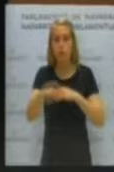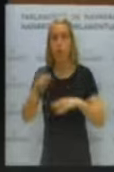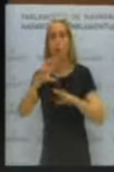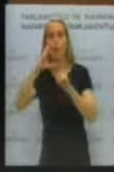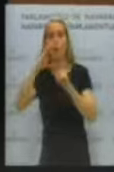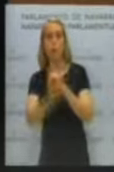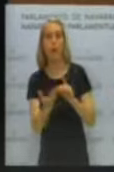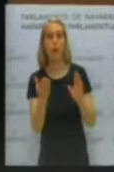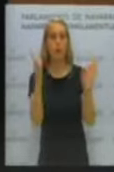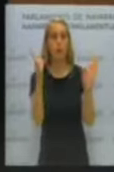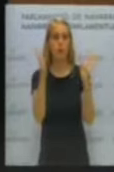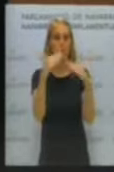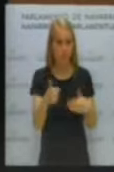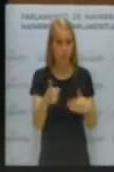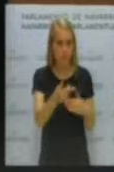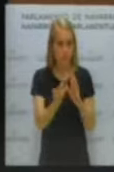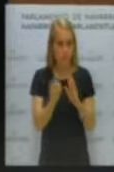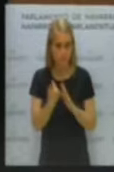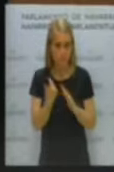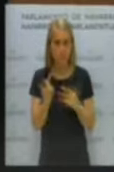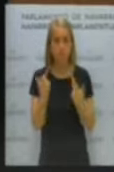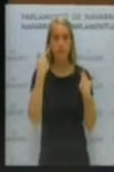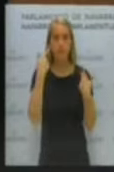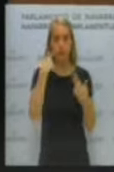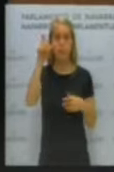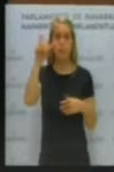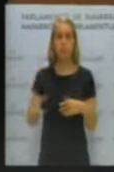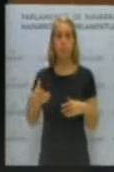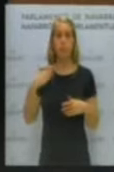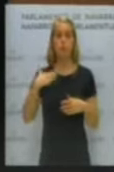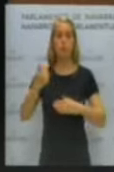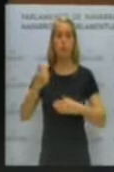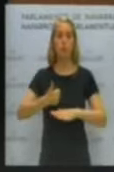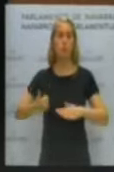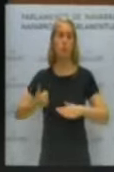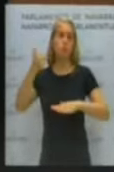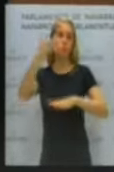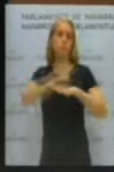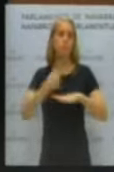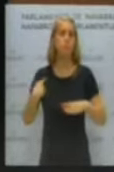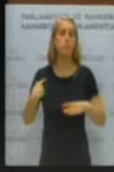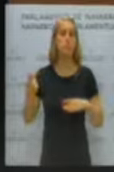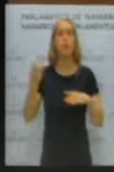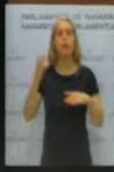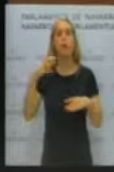Simplemente que la autoridad en materia de patrimonio, en este caso Príncipe de Viana,